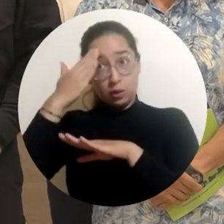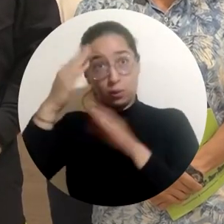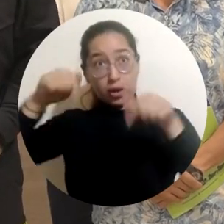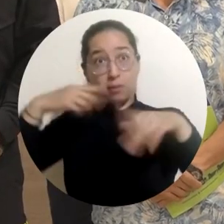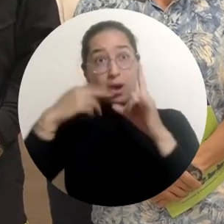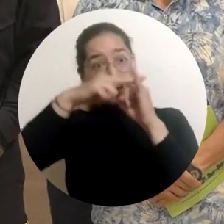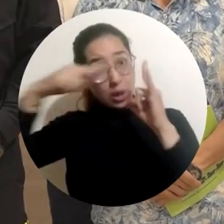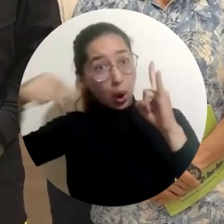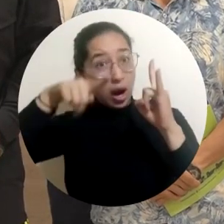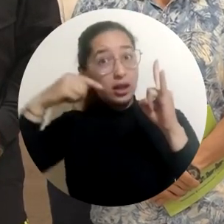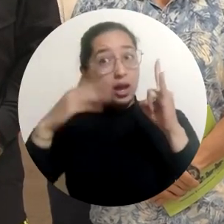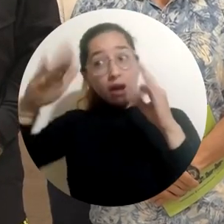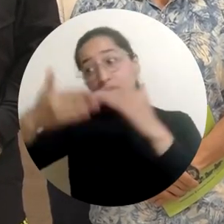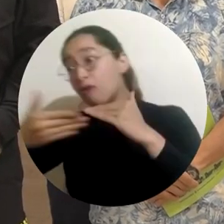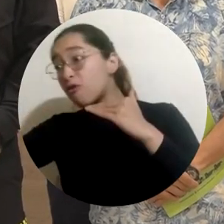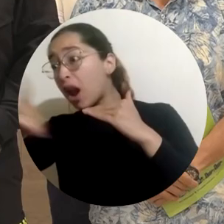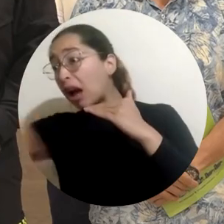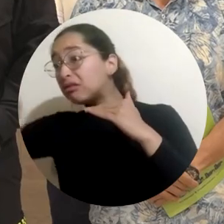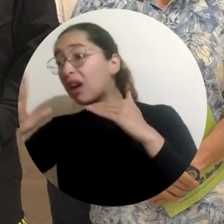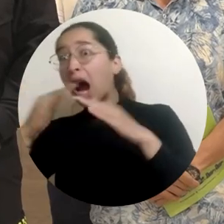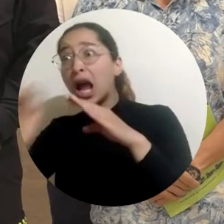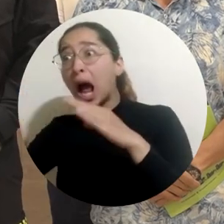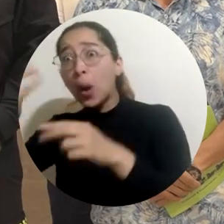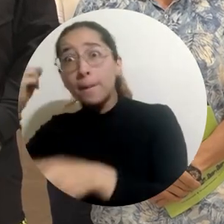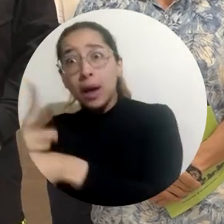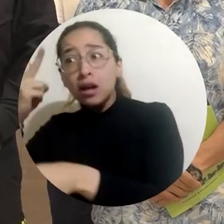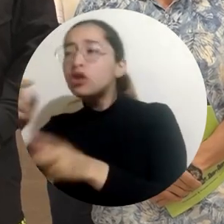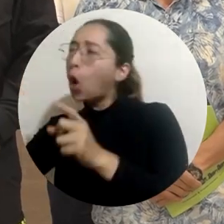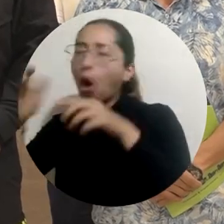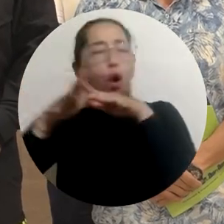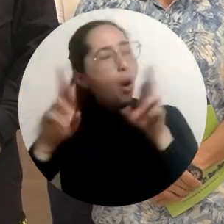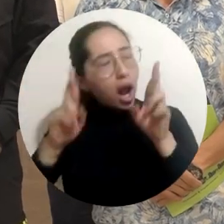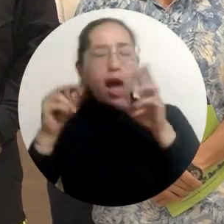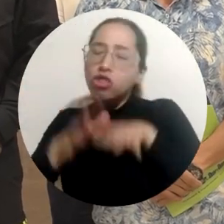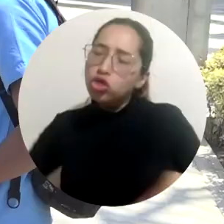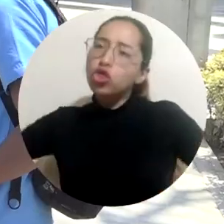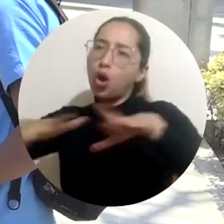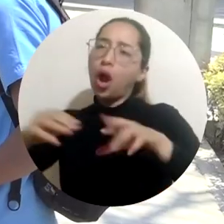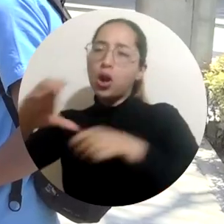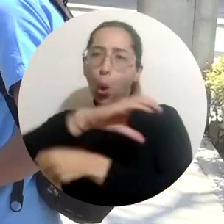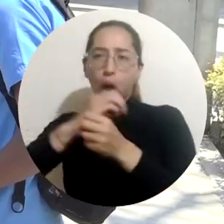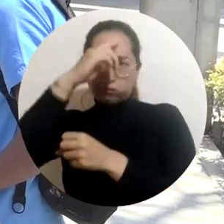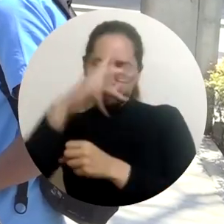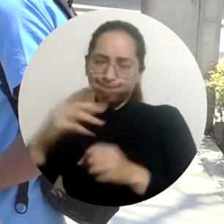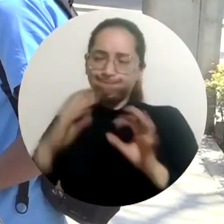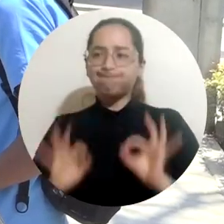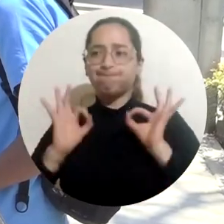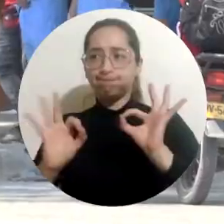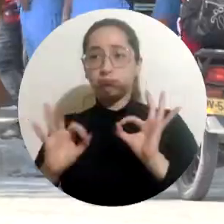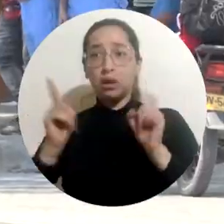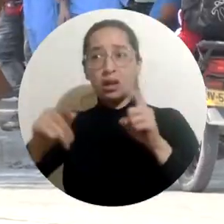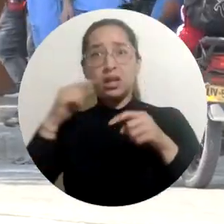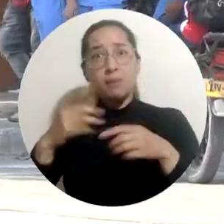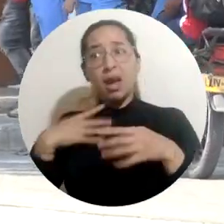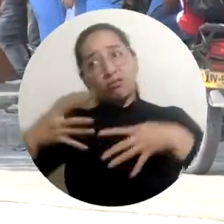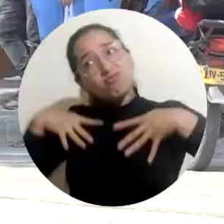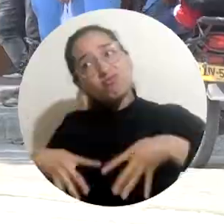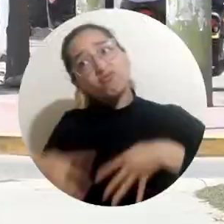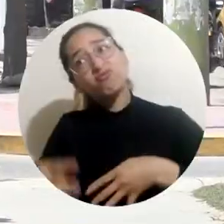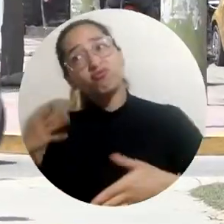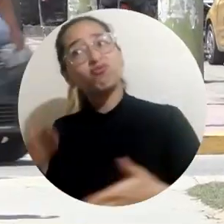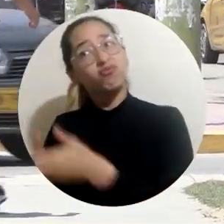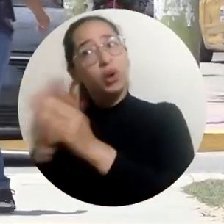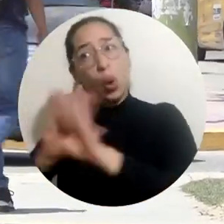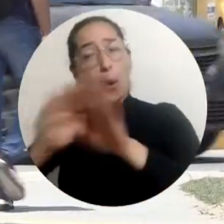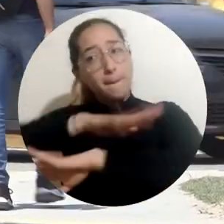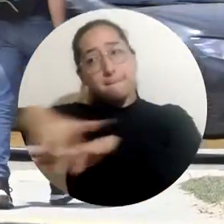termina en la puerta de la universidad, a partir de ahí comienza y queremos que toda la ciudad ojalá sea un entorno seguro. Es necesario que nos movilicemos, pero en contra